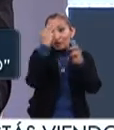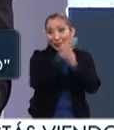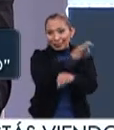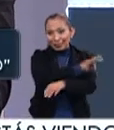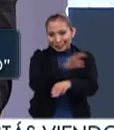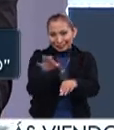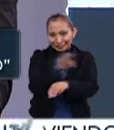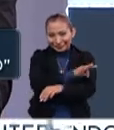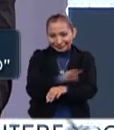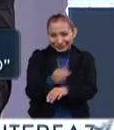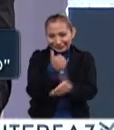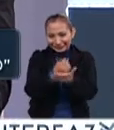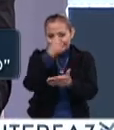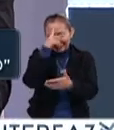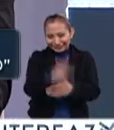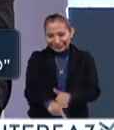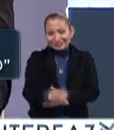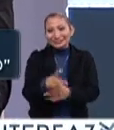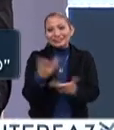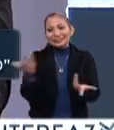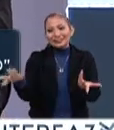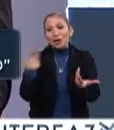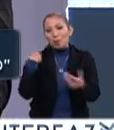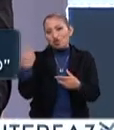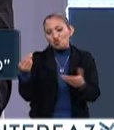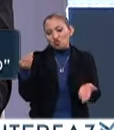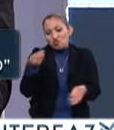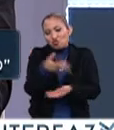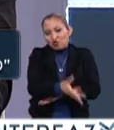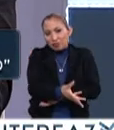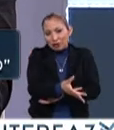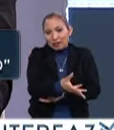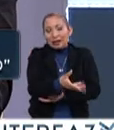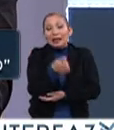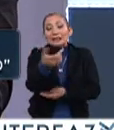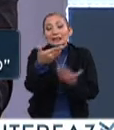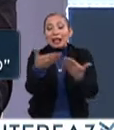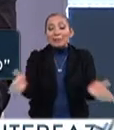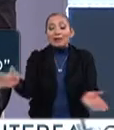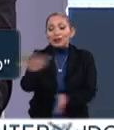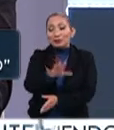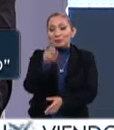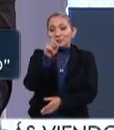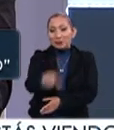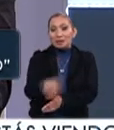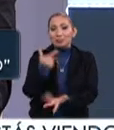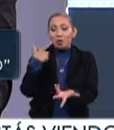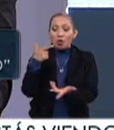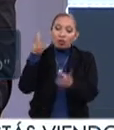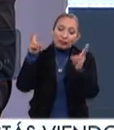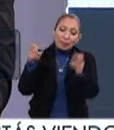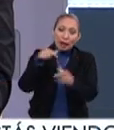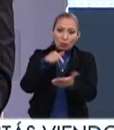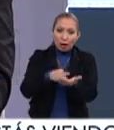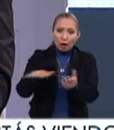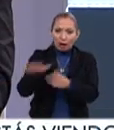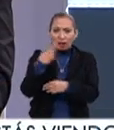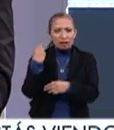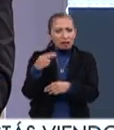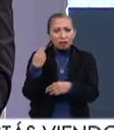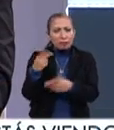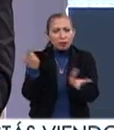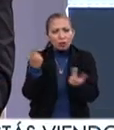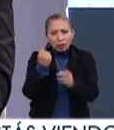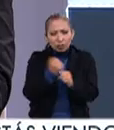la Ciudad de México fue nombrada, tiene ese nombramiento, y el Abierto es parte de la agenda local. ¿Que este nombramiento, perdón,